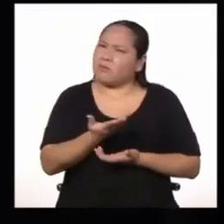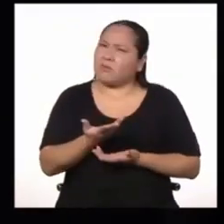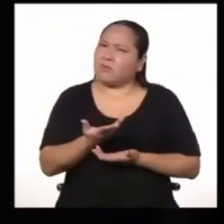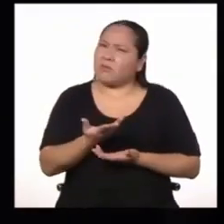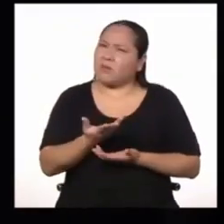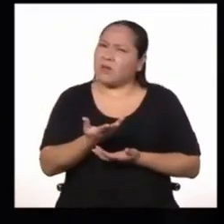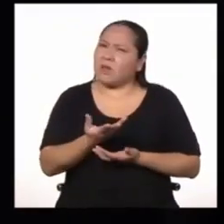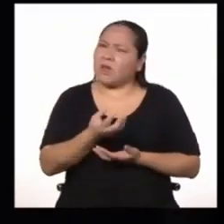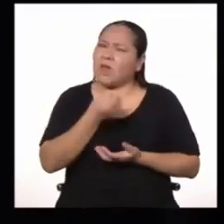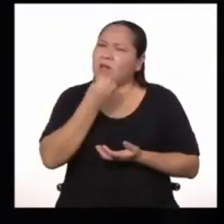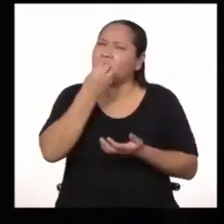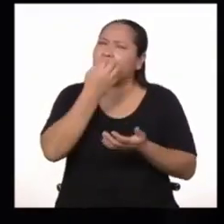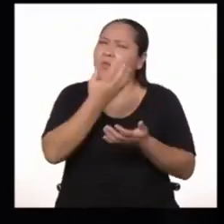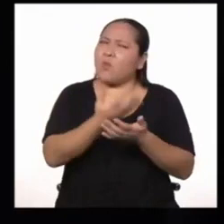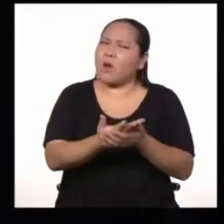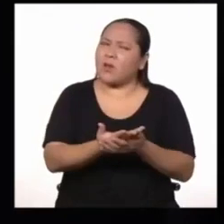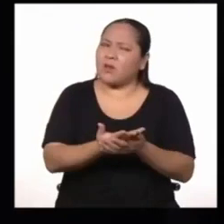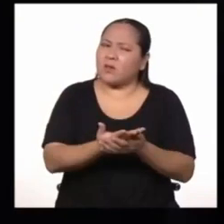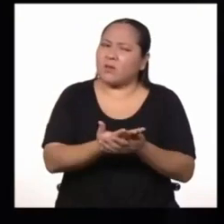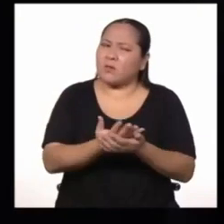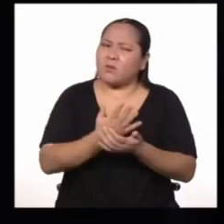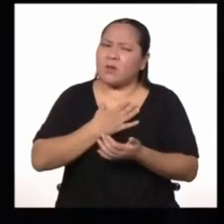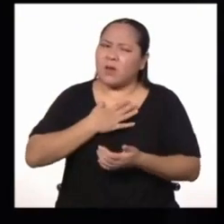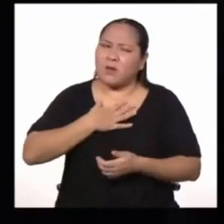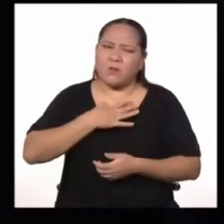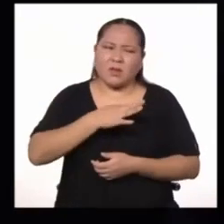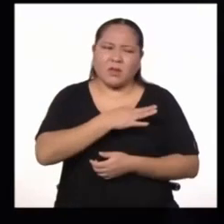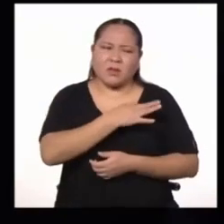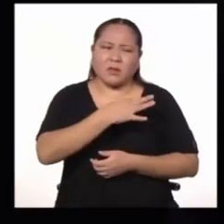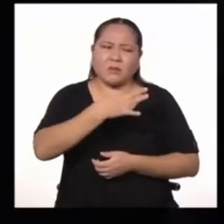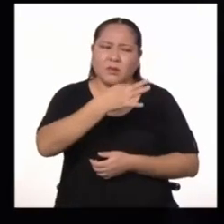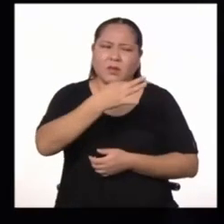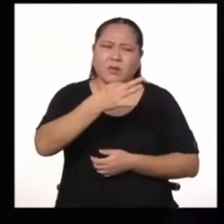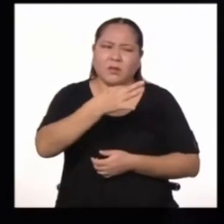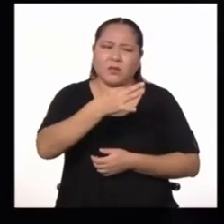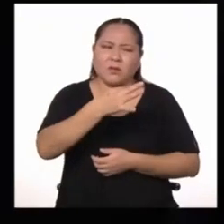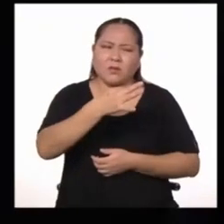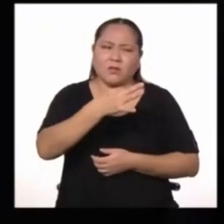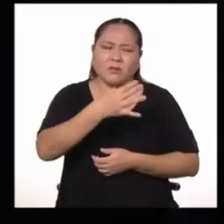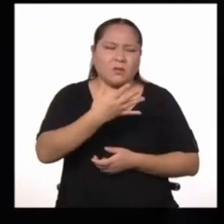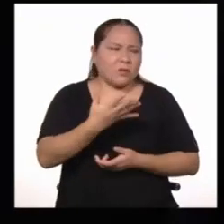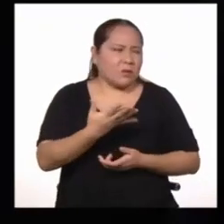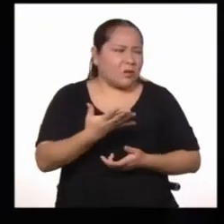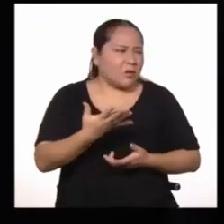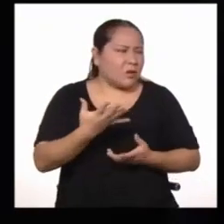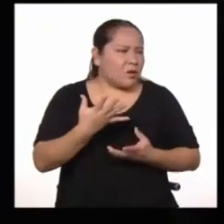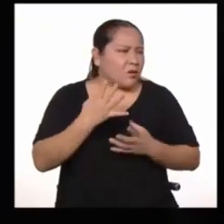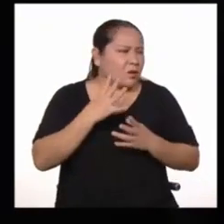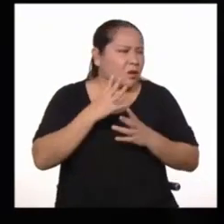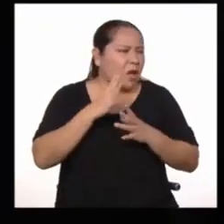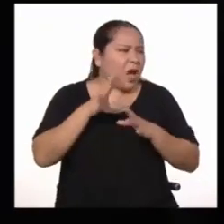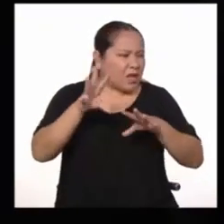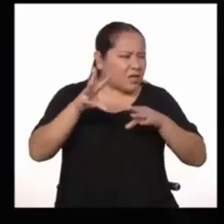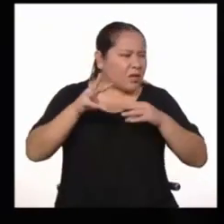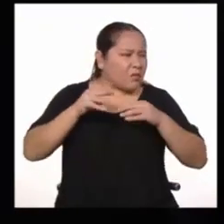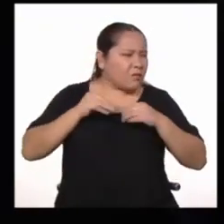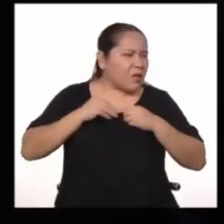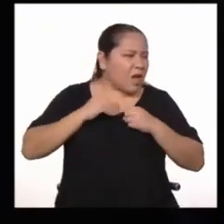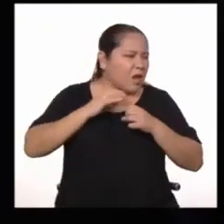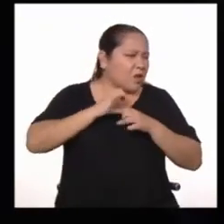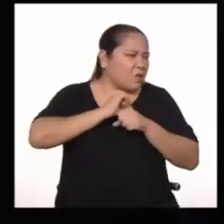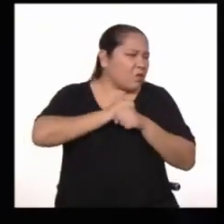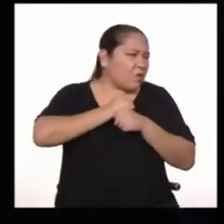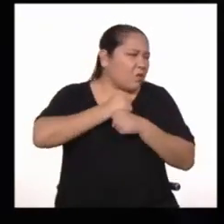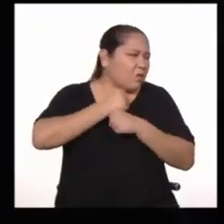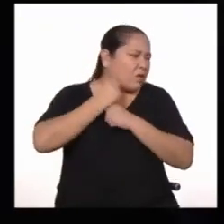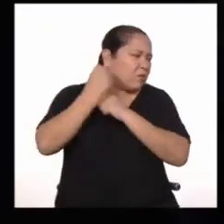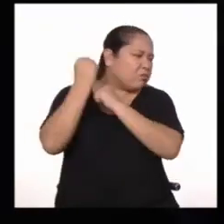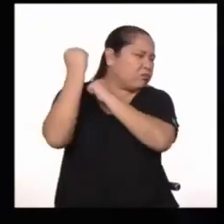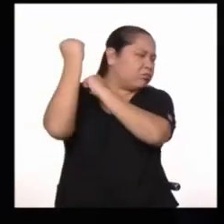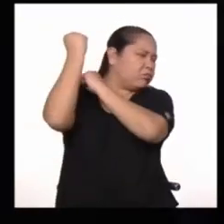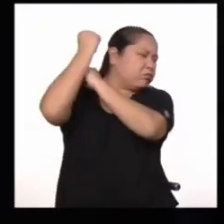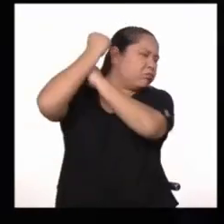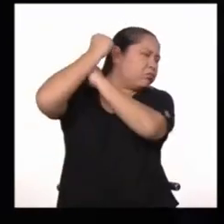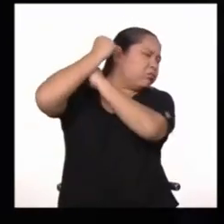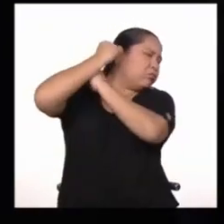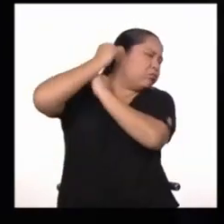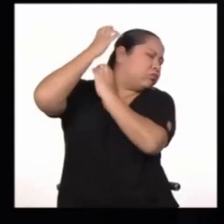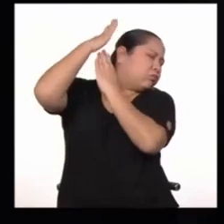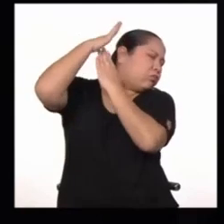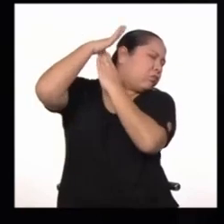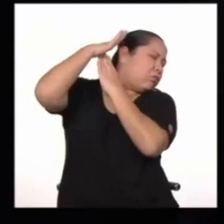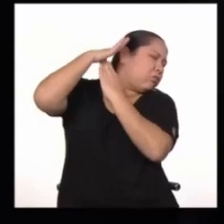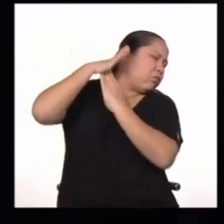noble para el espíritu? ¿Sufrir los golpes y dardos de una injusta fortuna?